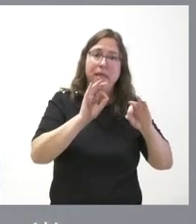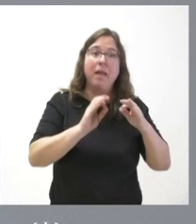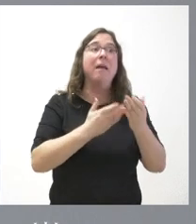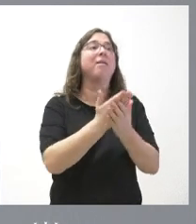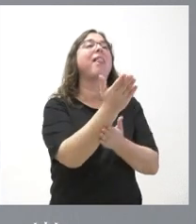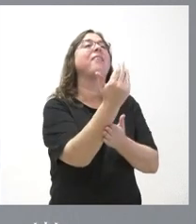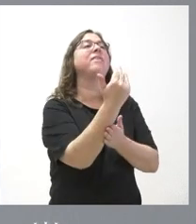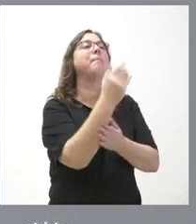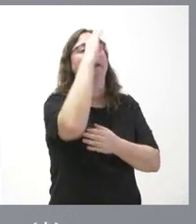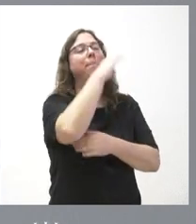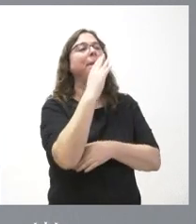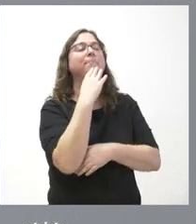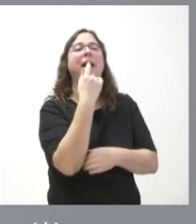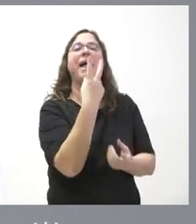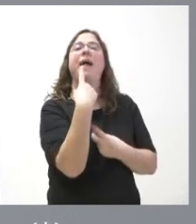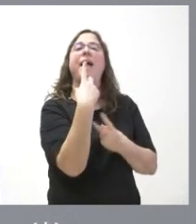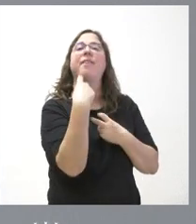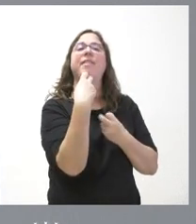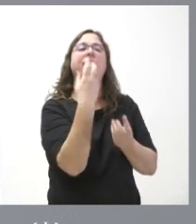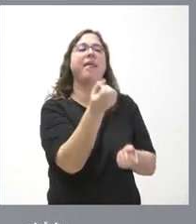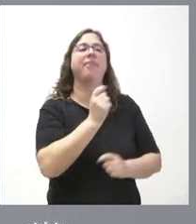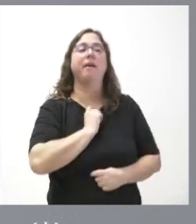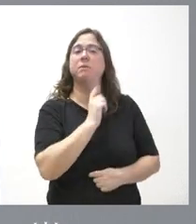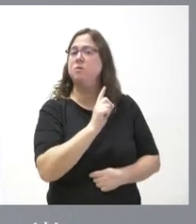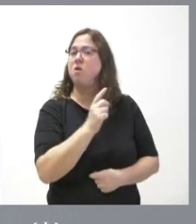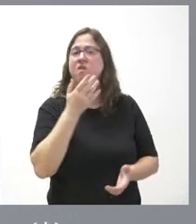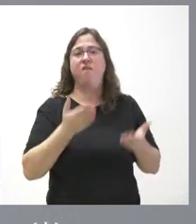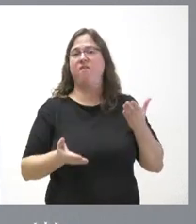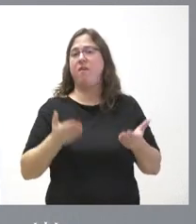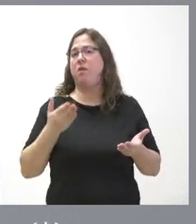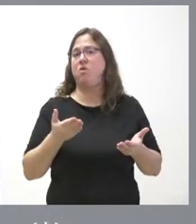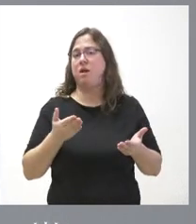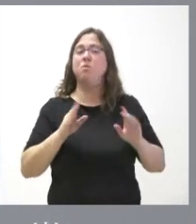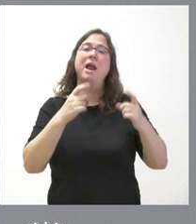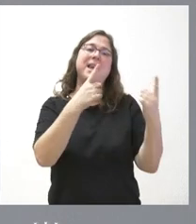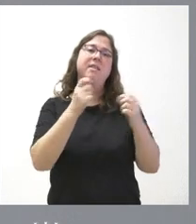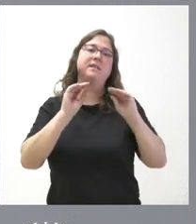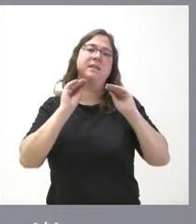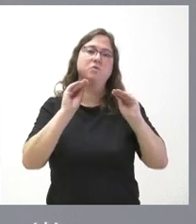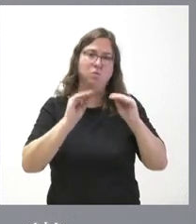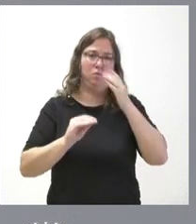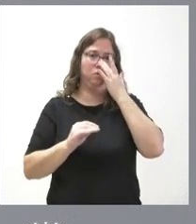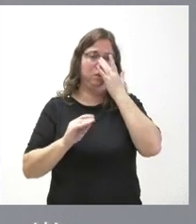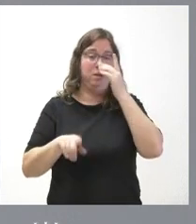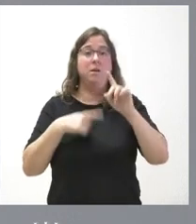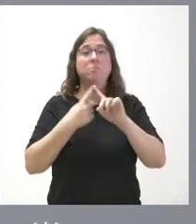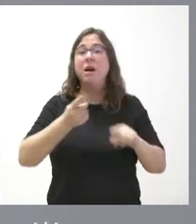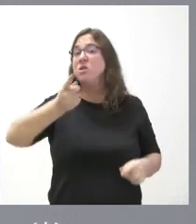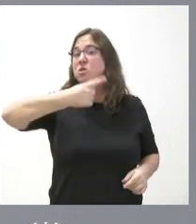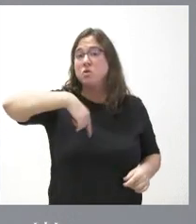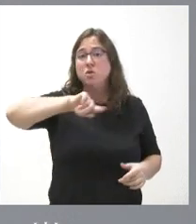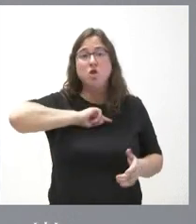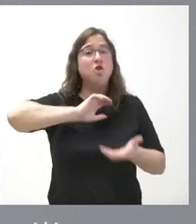declaración de la renta de sus padres sencillamente valoramos su necesidad y nosotros en Castilla y León